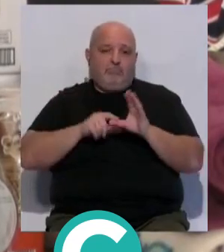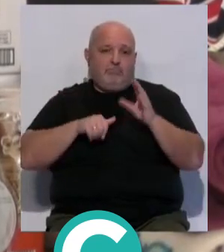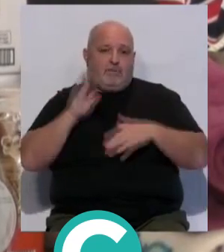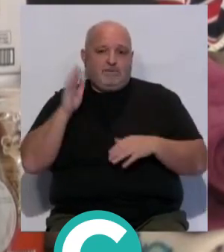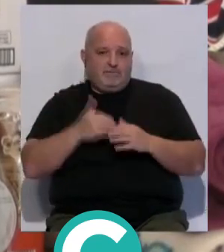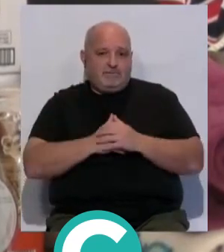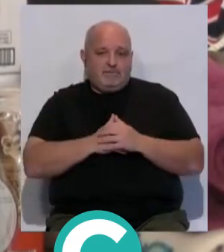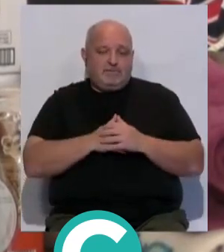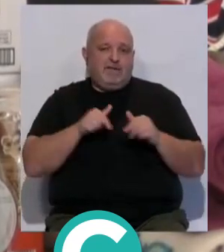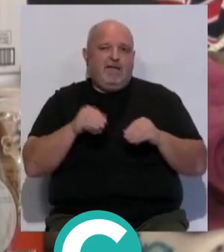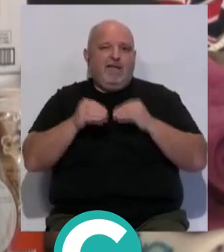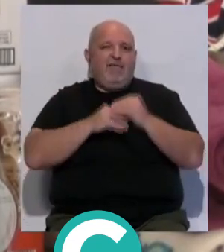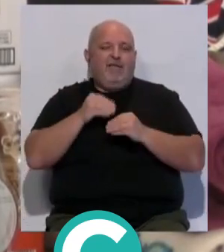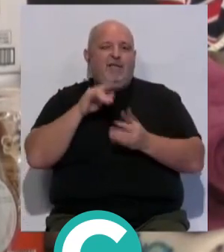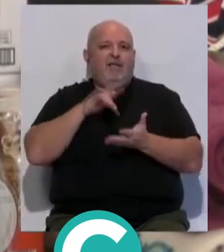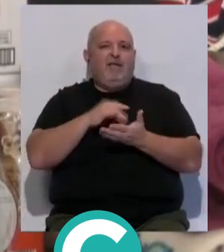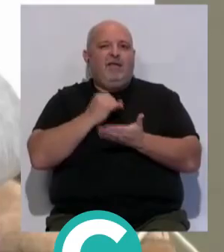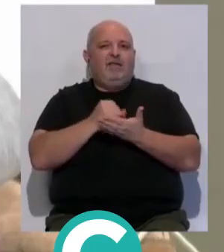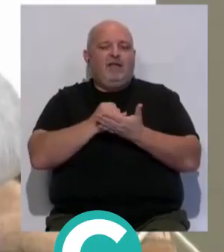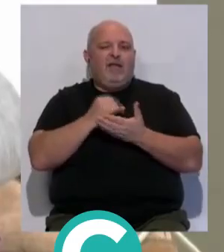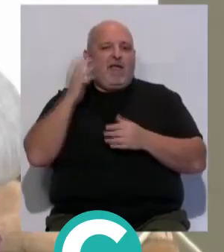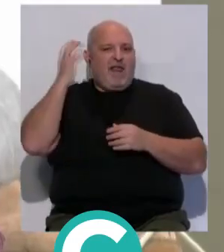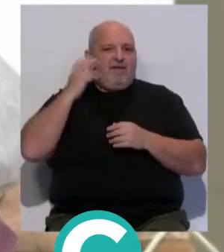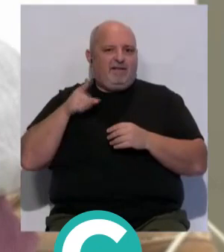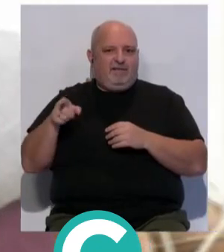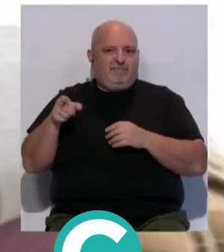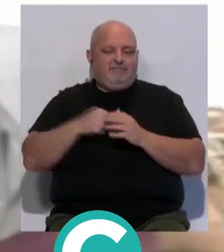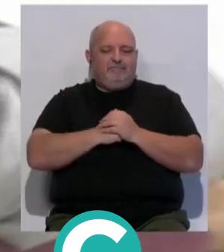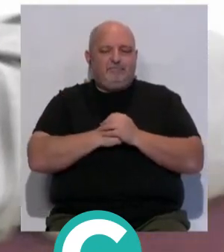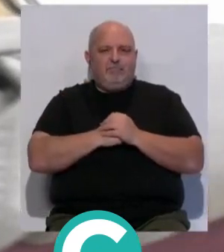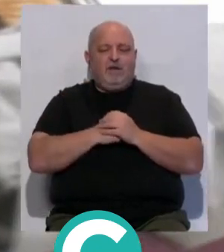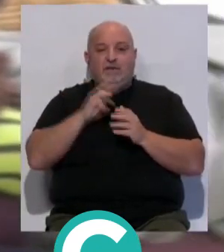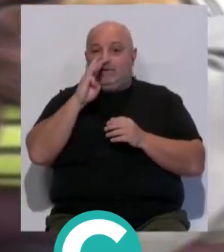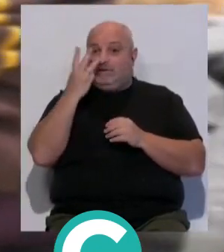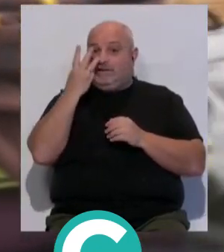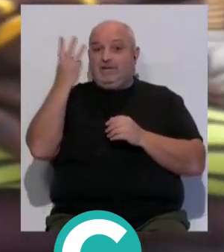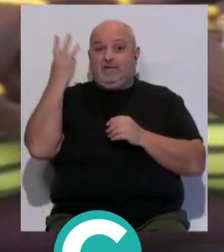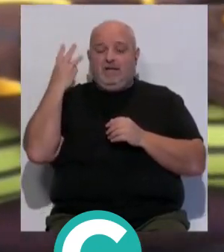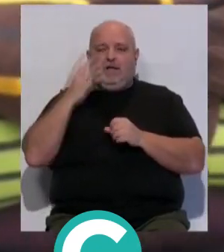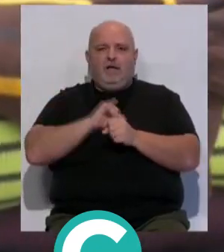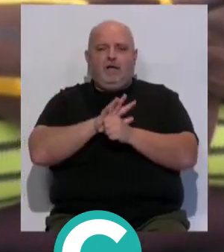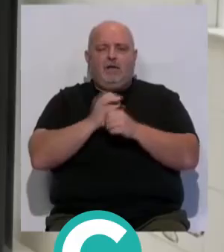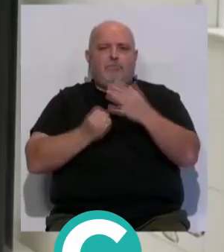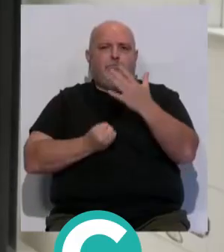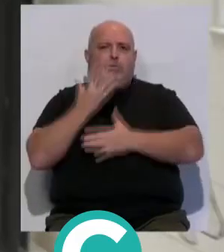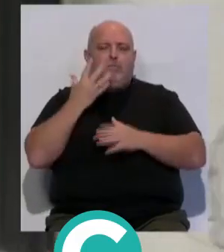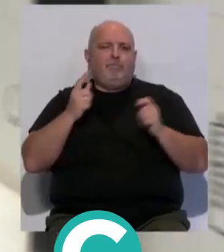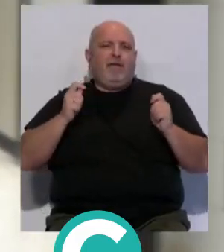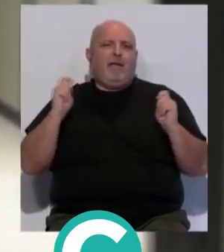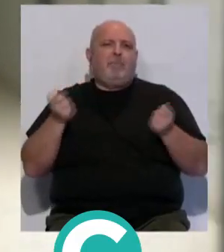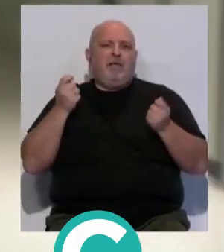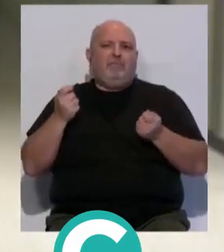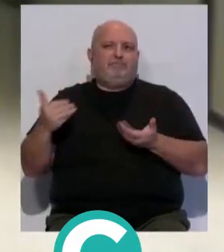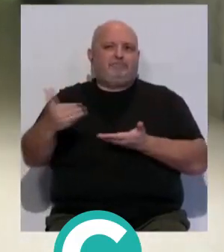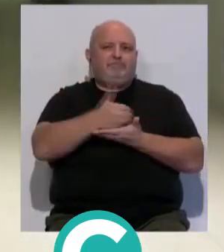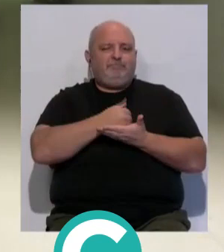él. Esto es lo que ha sucedido en el Instituto Rafael Alberti. Hace tres años, tras la pandemia, pusieron en marcha una campaña de